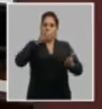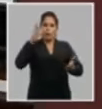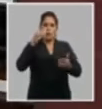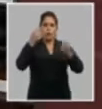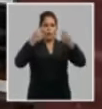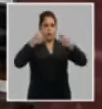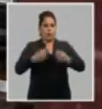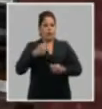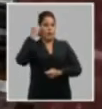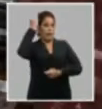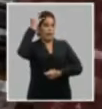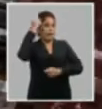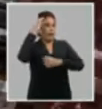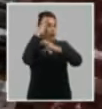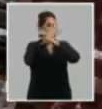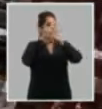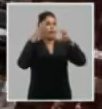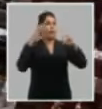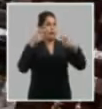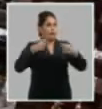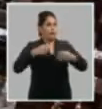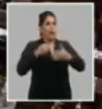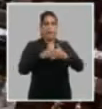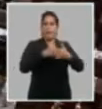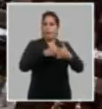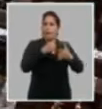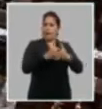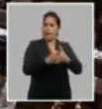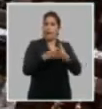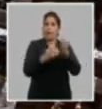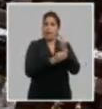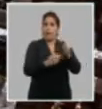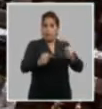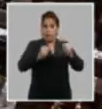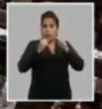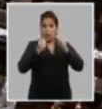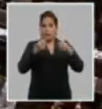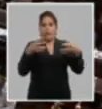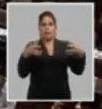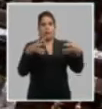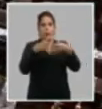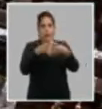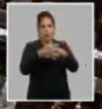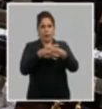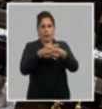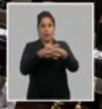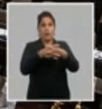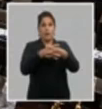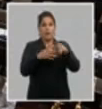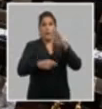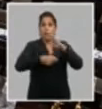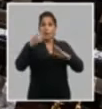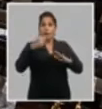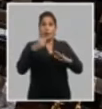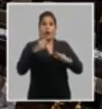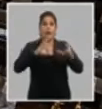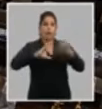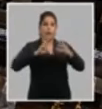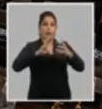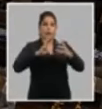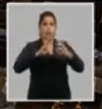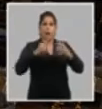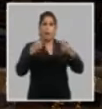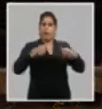creatividad e inteligencia enfrentar el reto de fortalecer la unidad y su permanente construcción